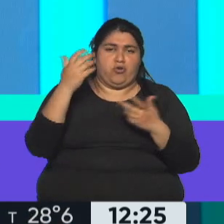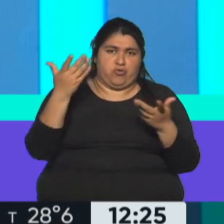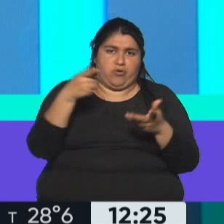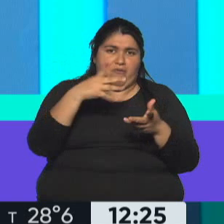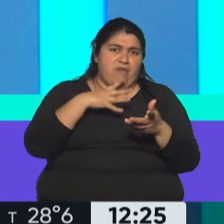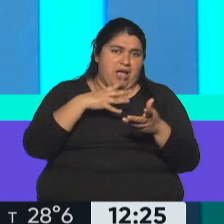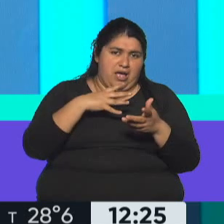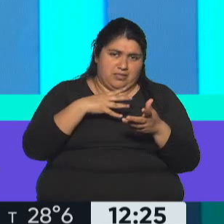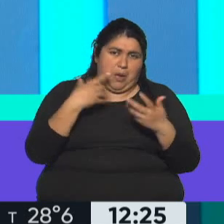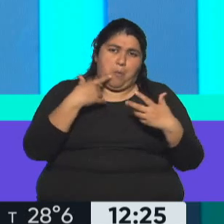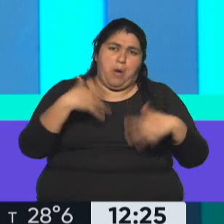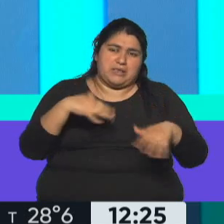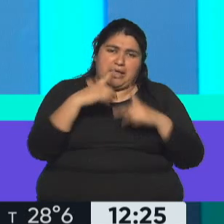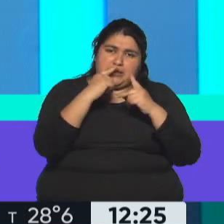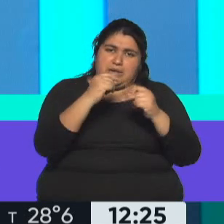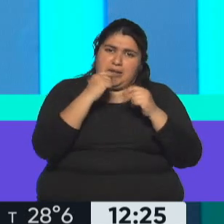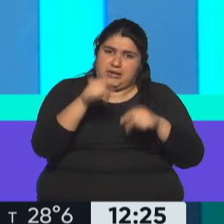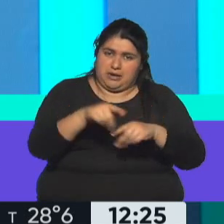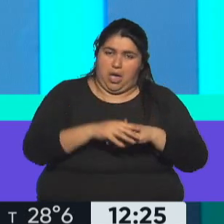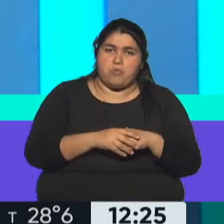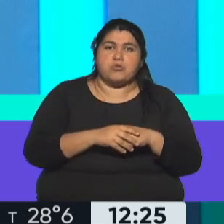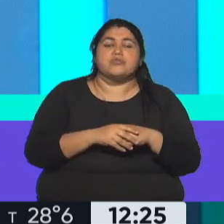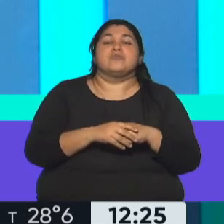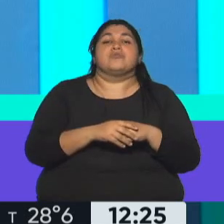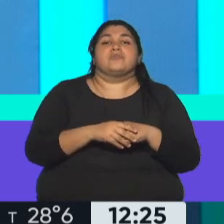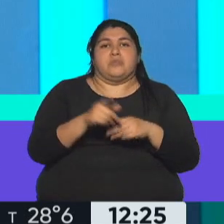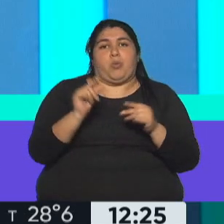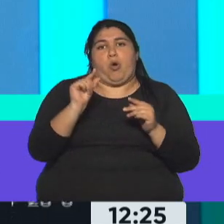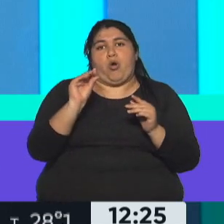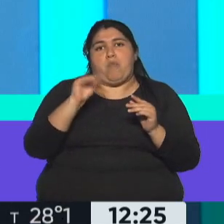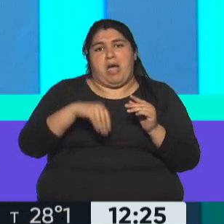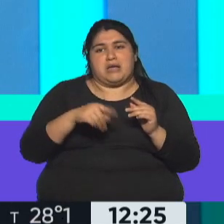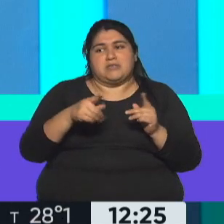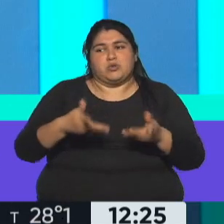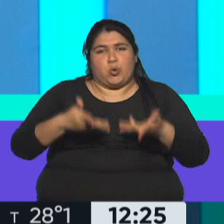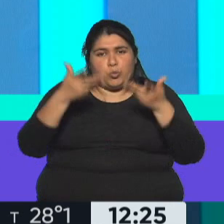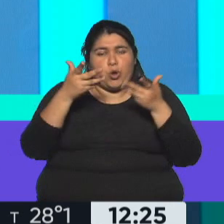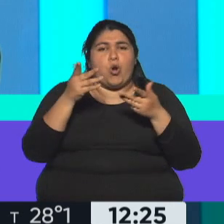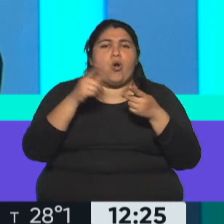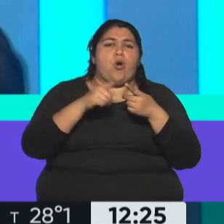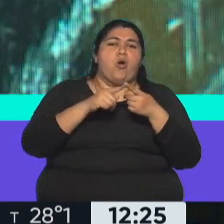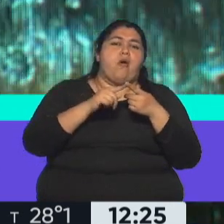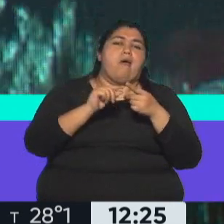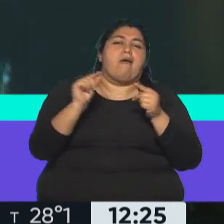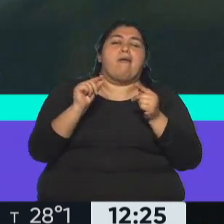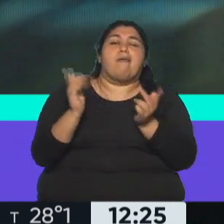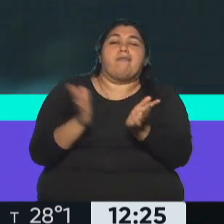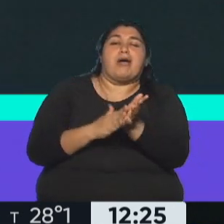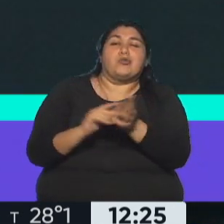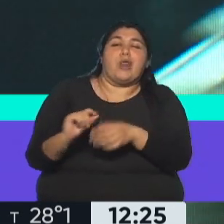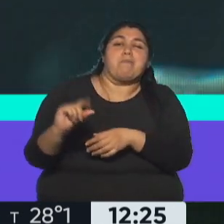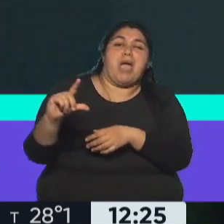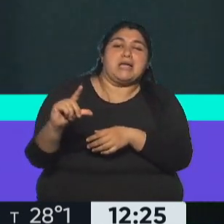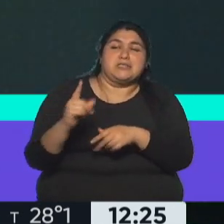bastantes quejas por ese tema. Con un poquito que subió o quien le hizo una factura... un 30